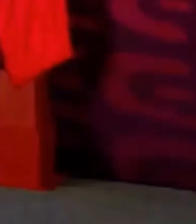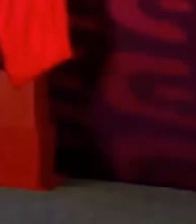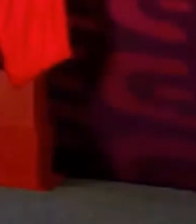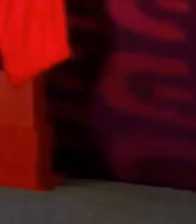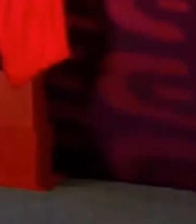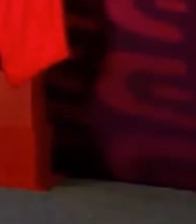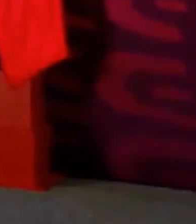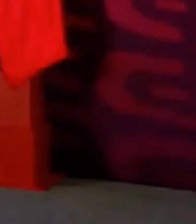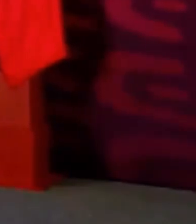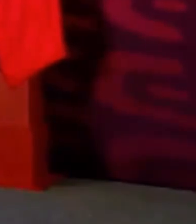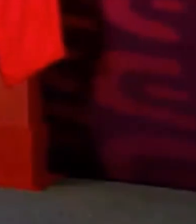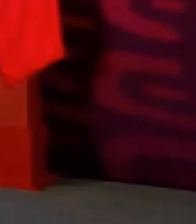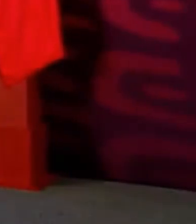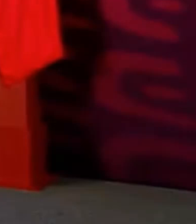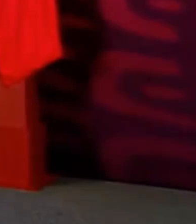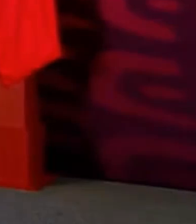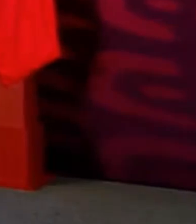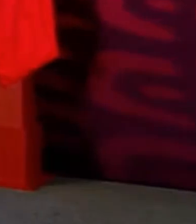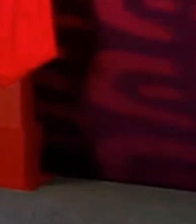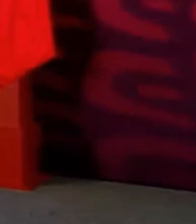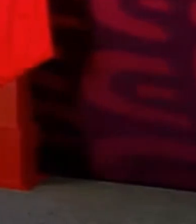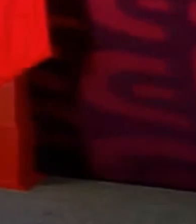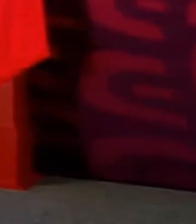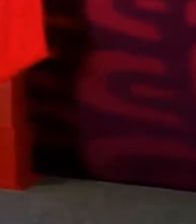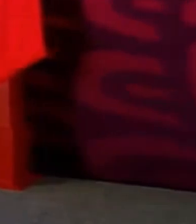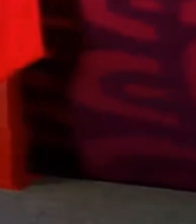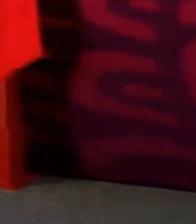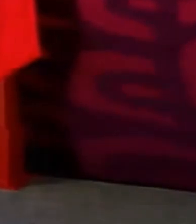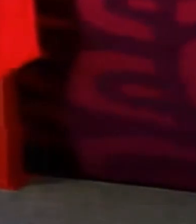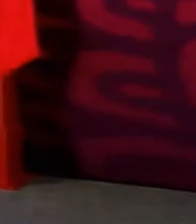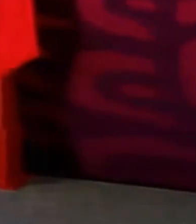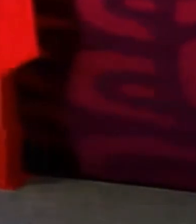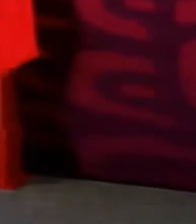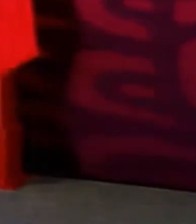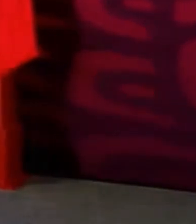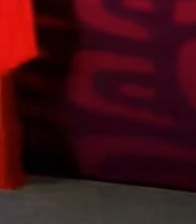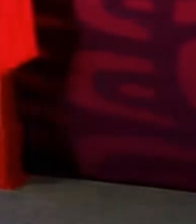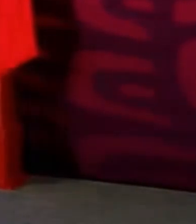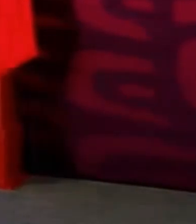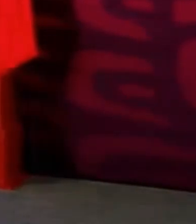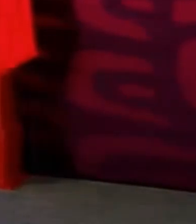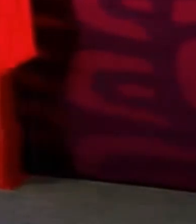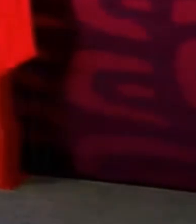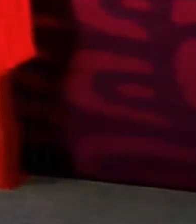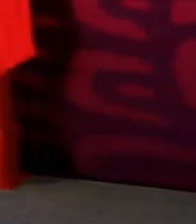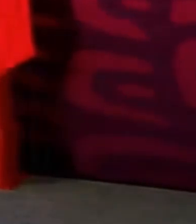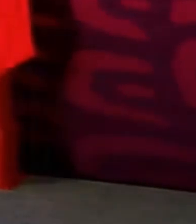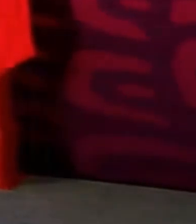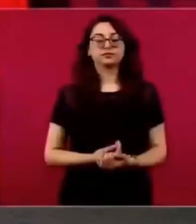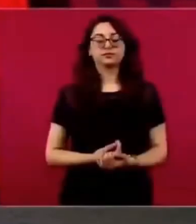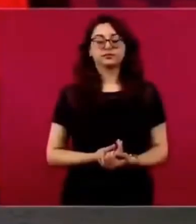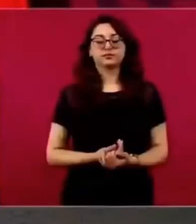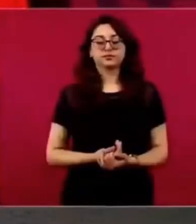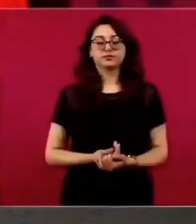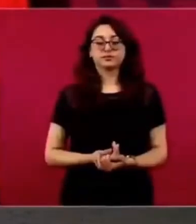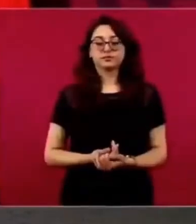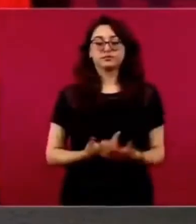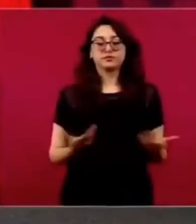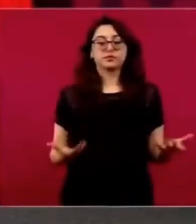o sea, quiere decir que aún en el grupo político,